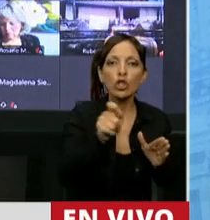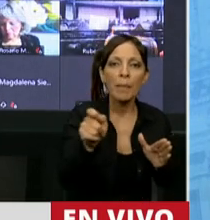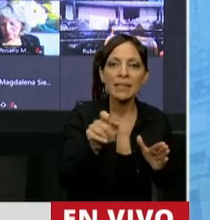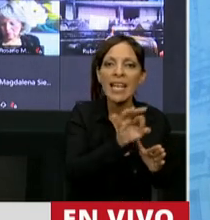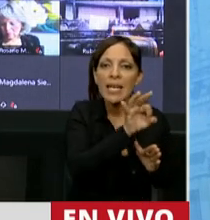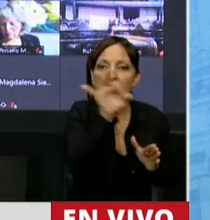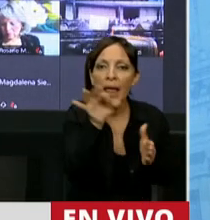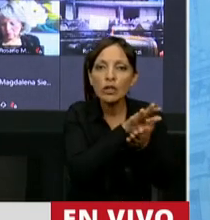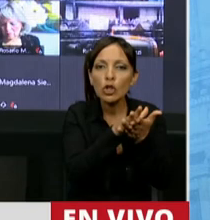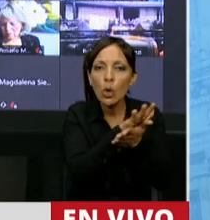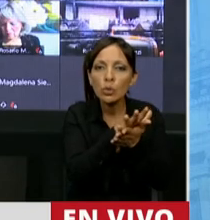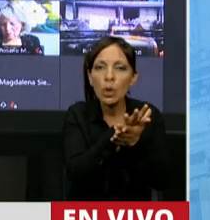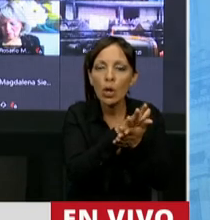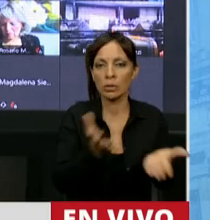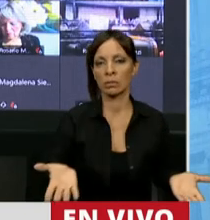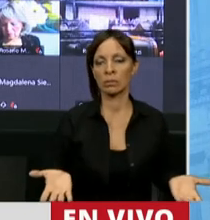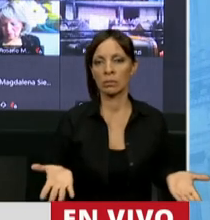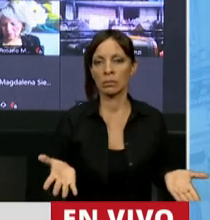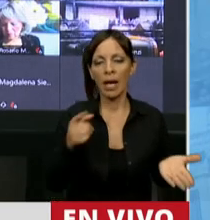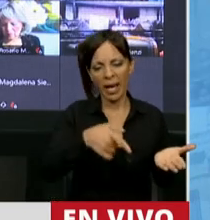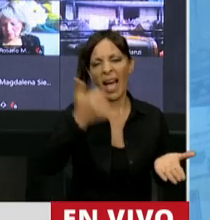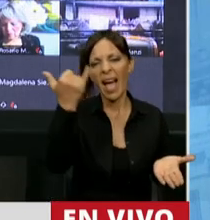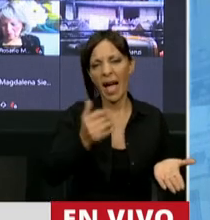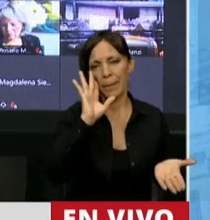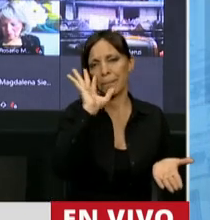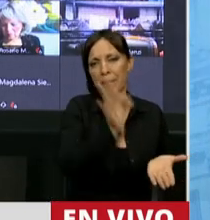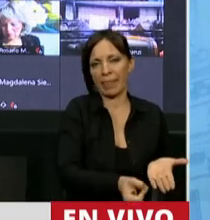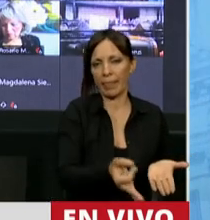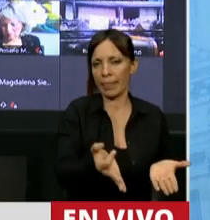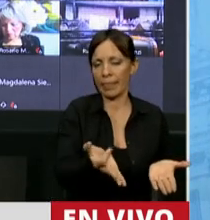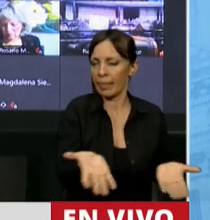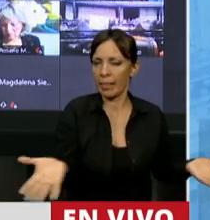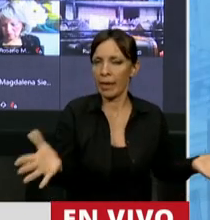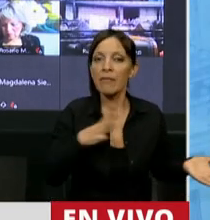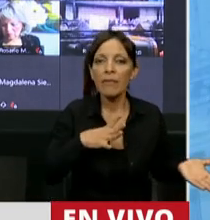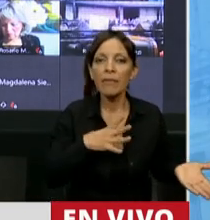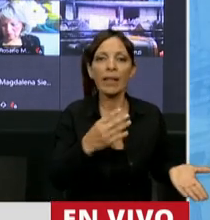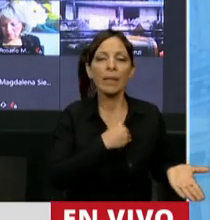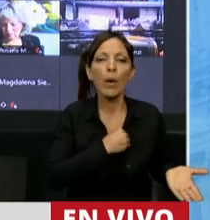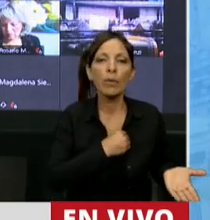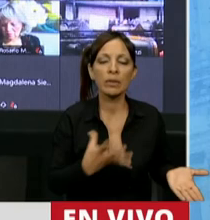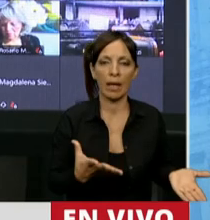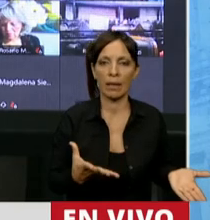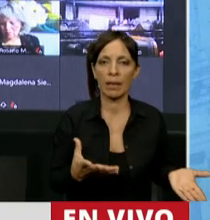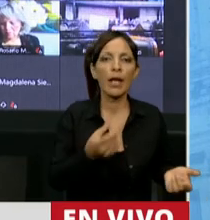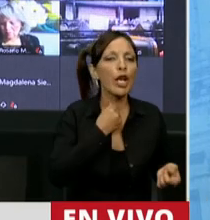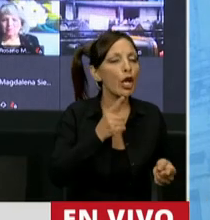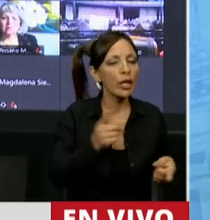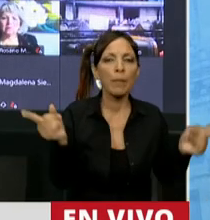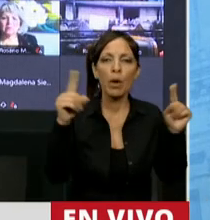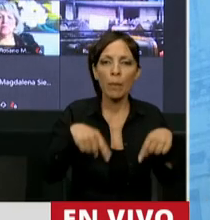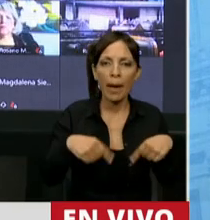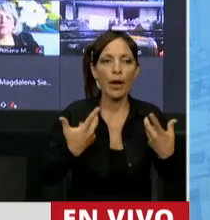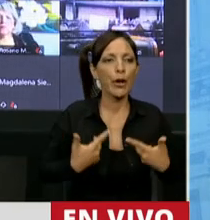Presidente, acá claramente no hay voluntad de normalizar las